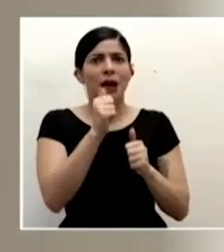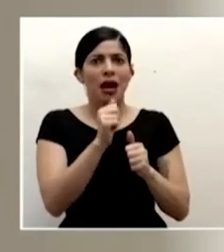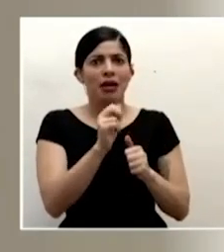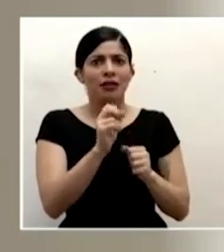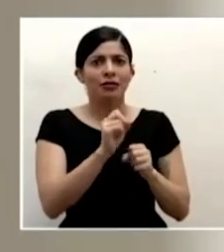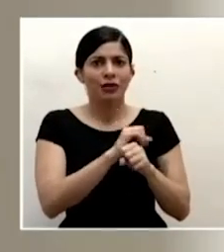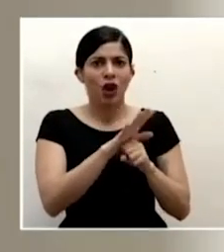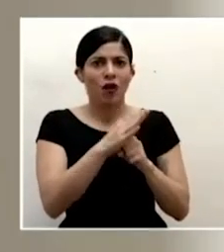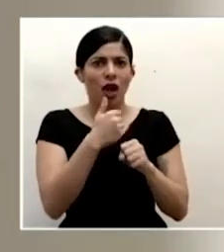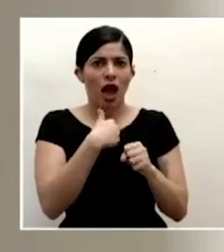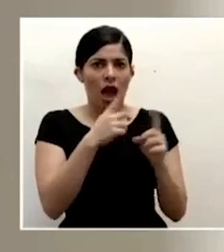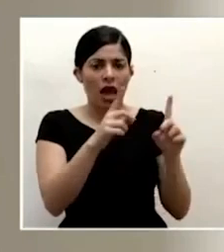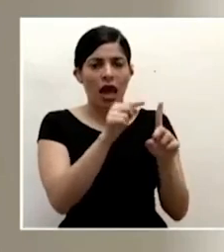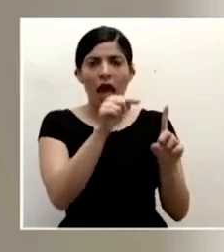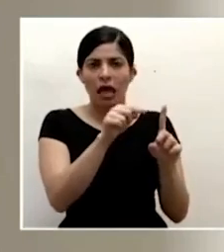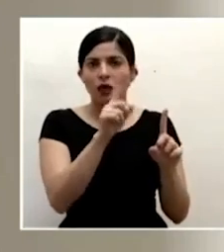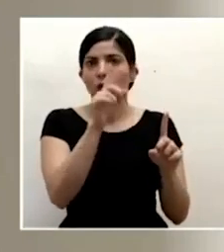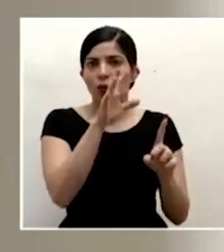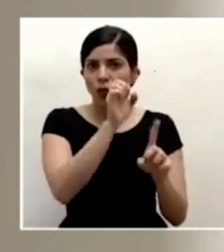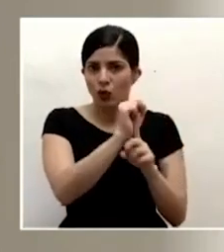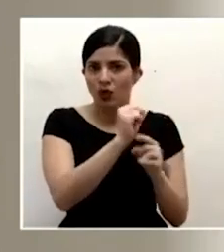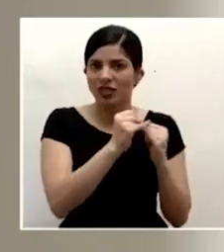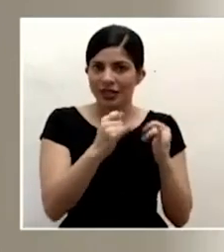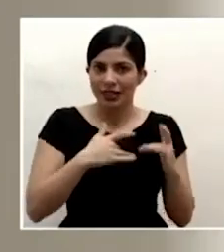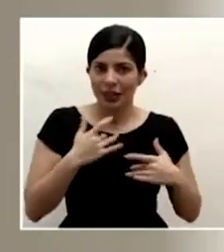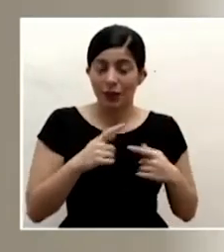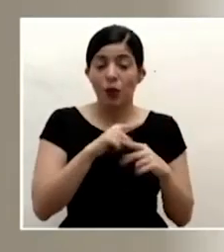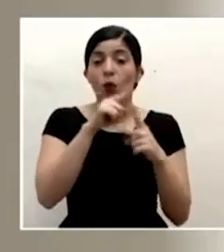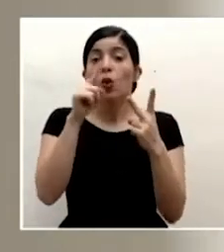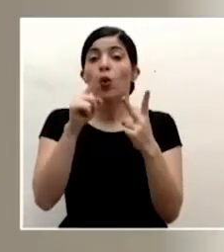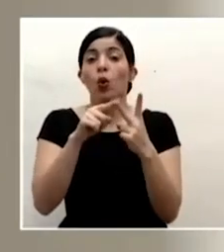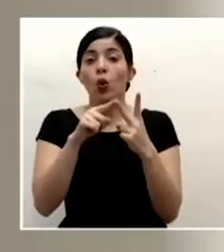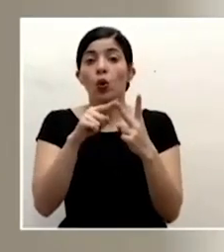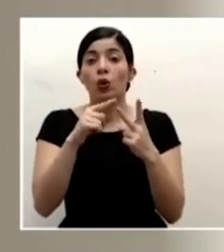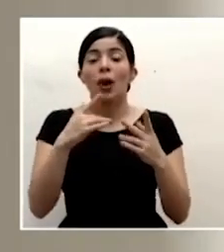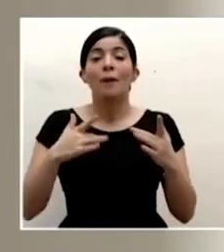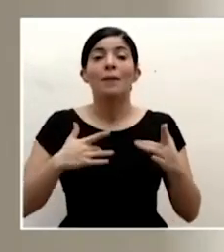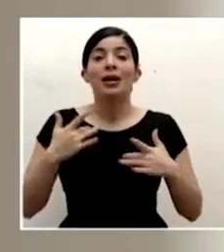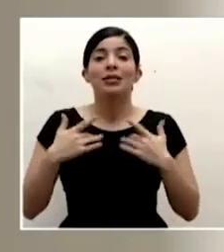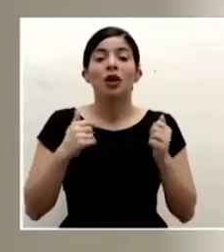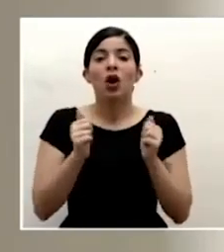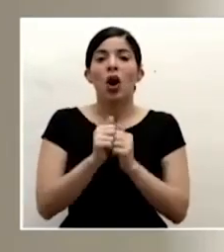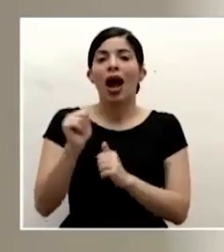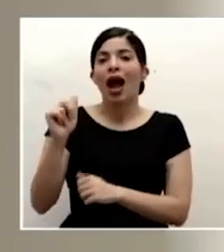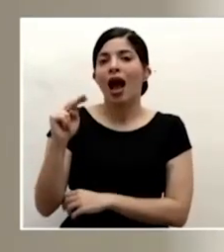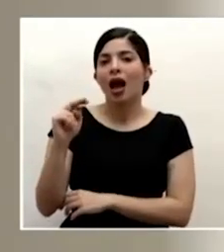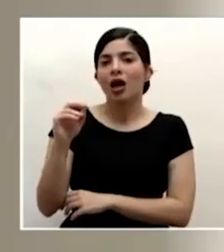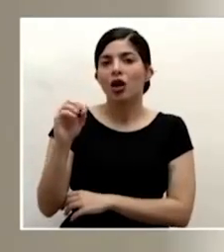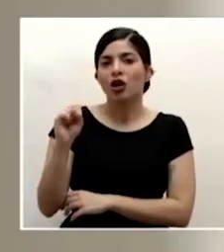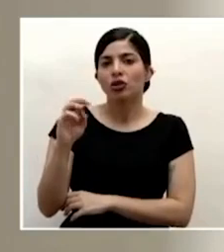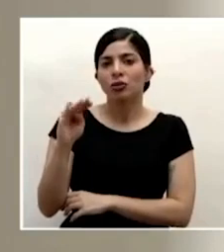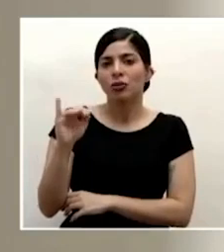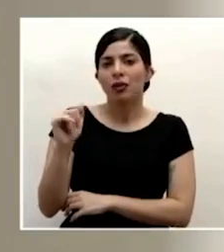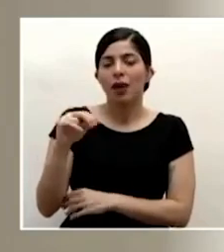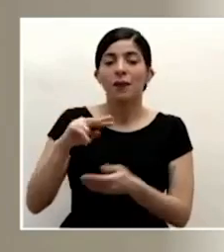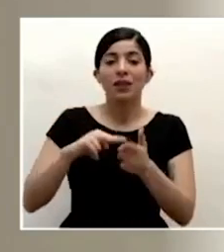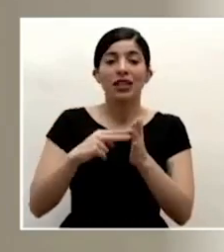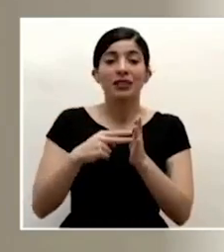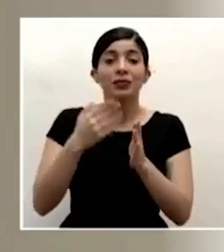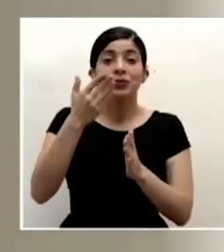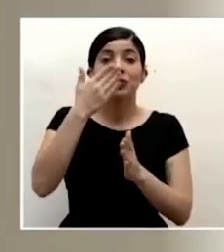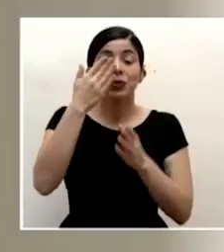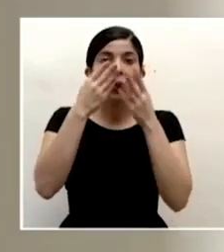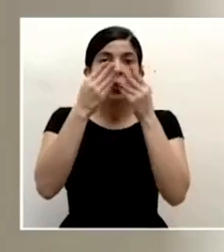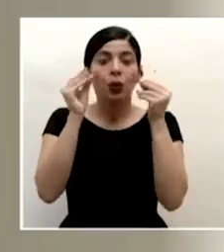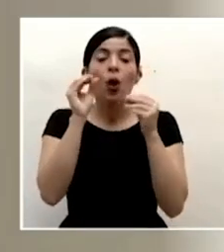casos otro es el caso de los pacientes con anosmia que esa es la pérdida del olfato o eventualmente del gusto que